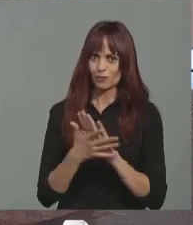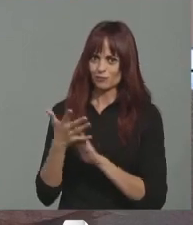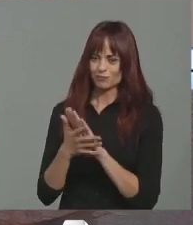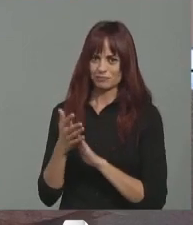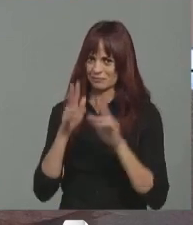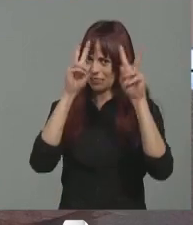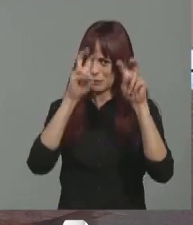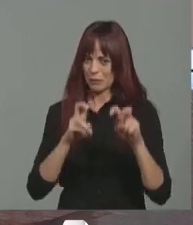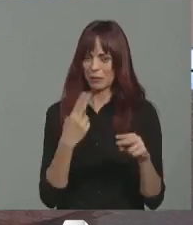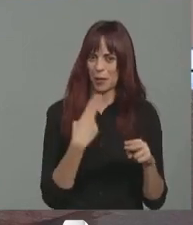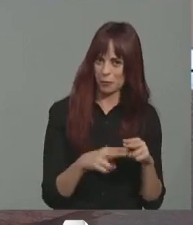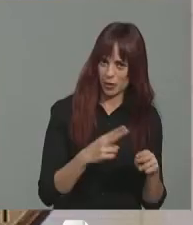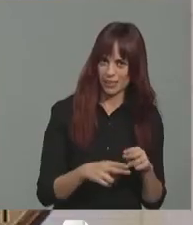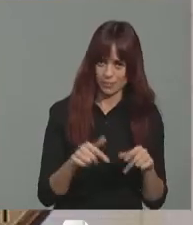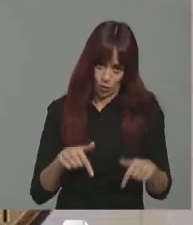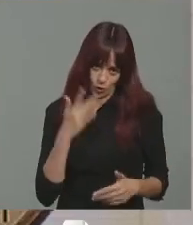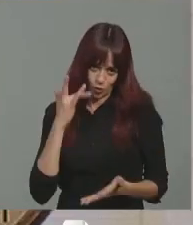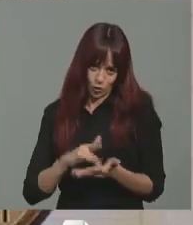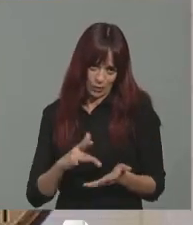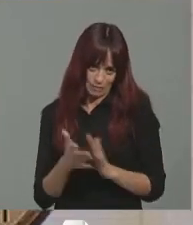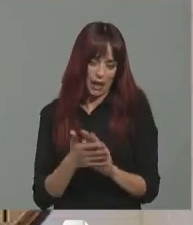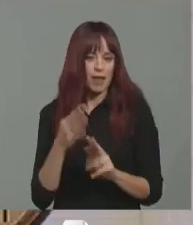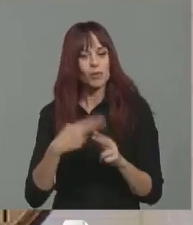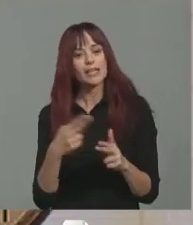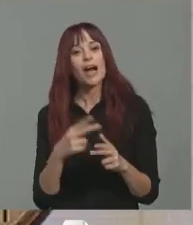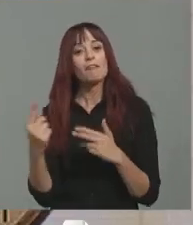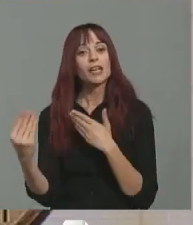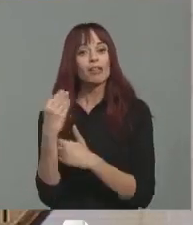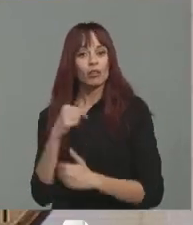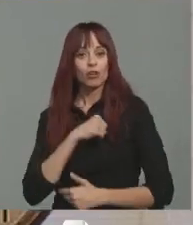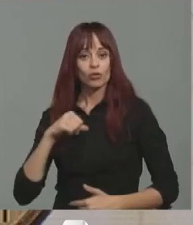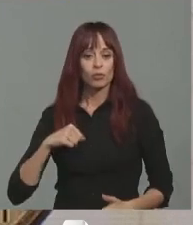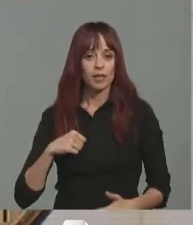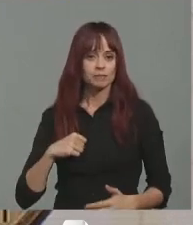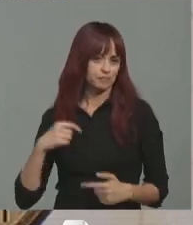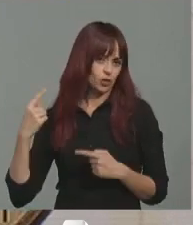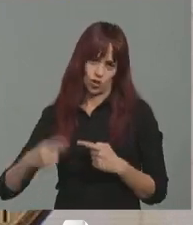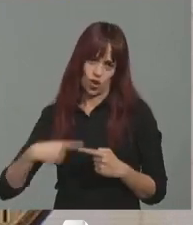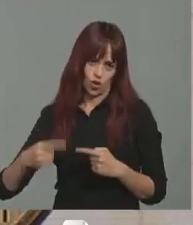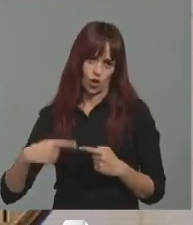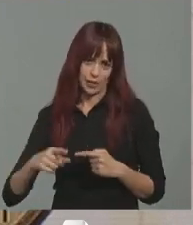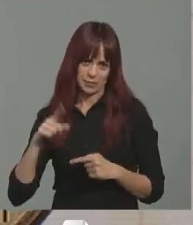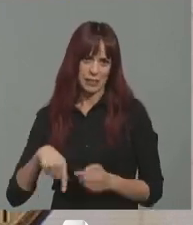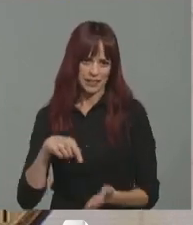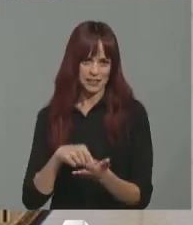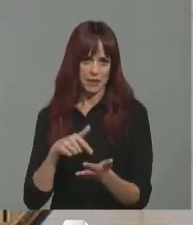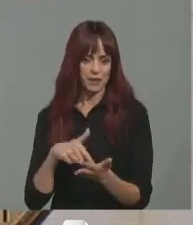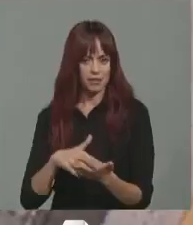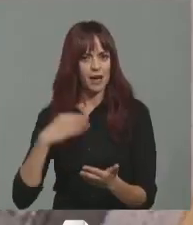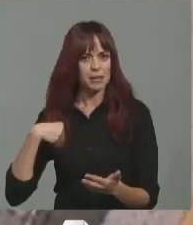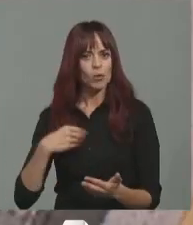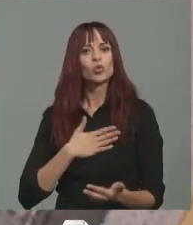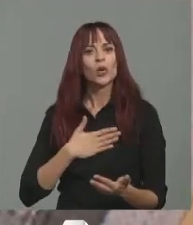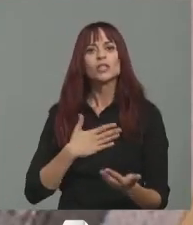poco de todo, de política, que es el día de la financiación autonómica, que todos los días yo creo que es el día también de reivindicar lo que es